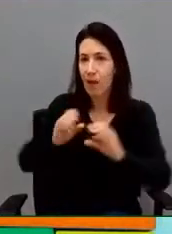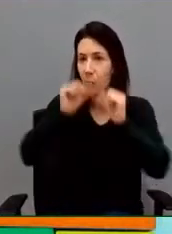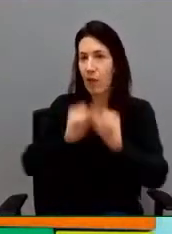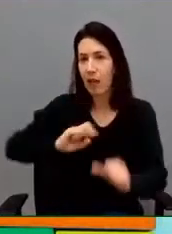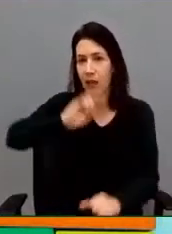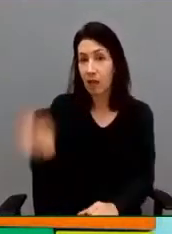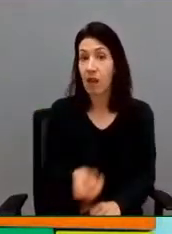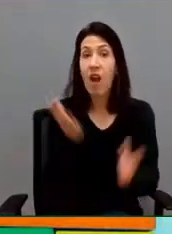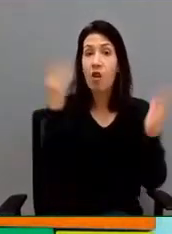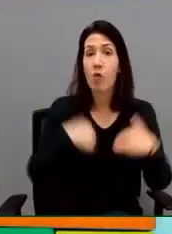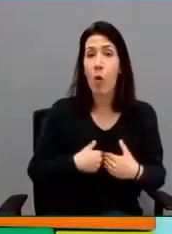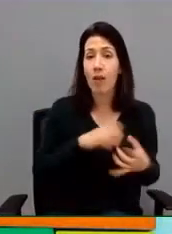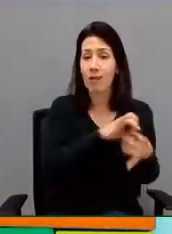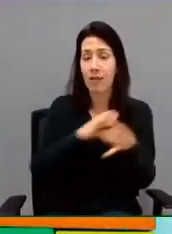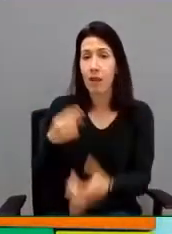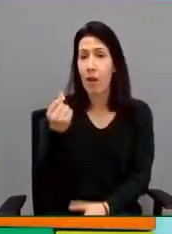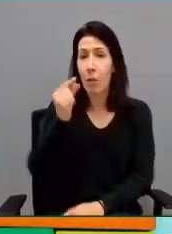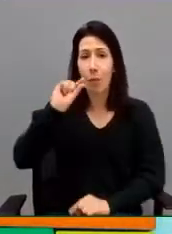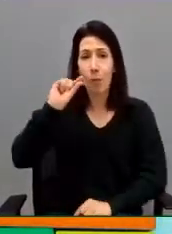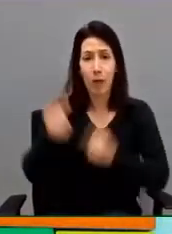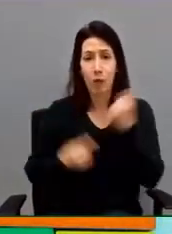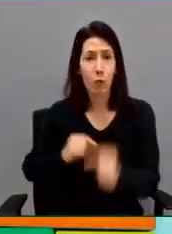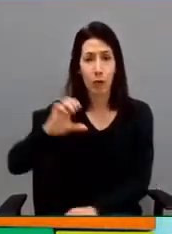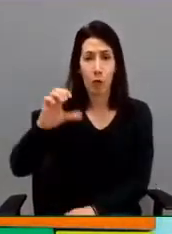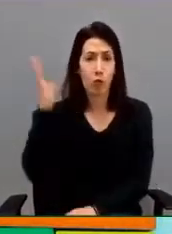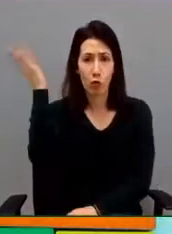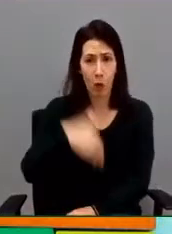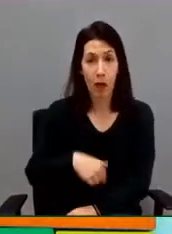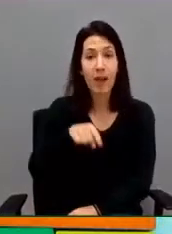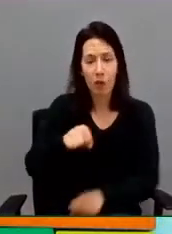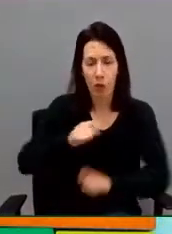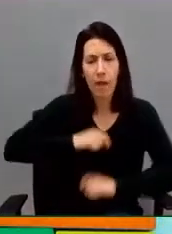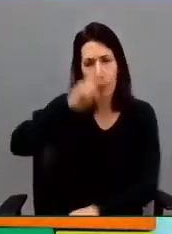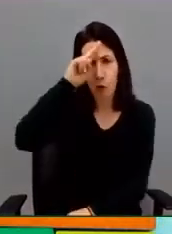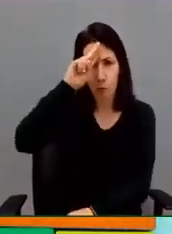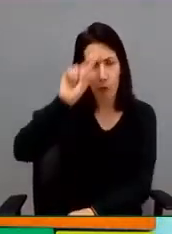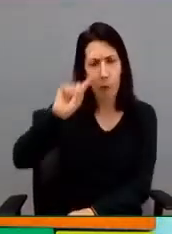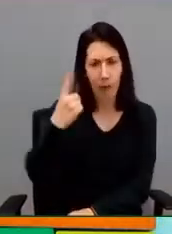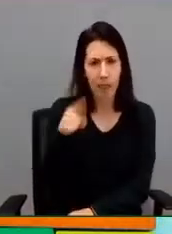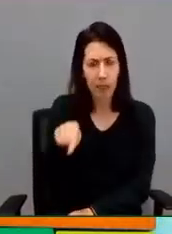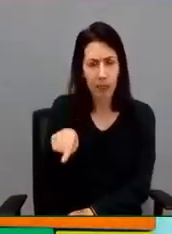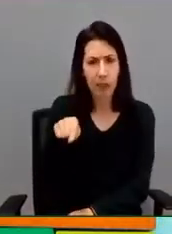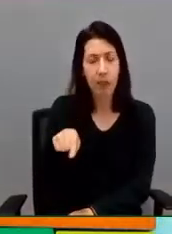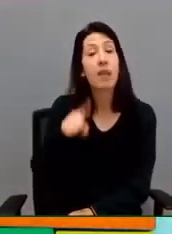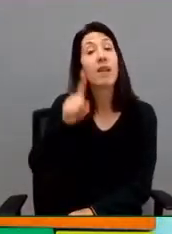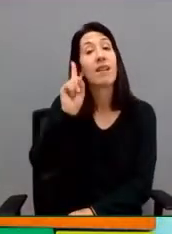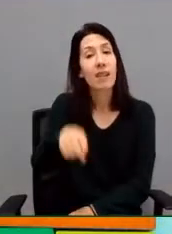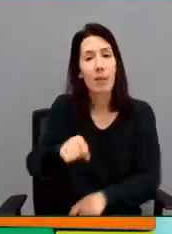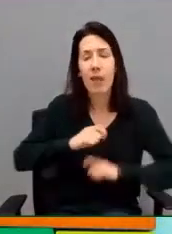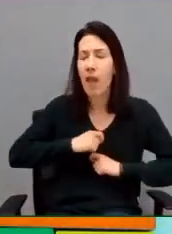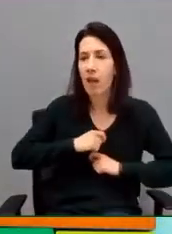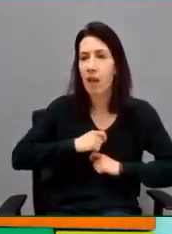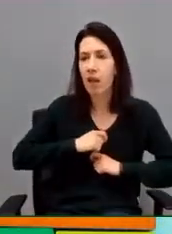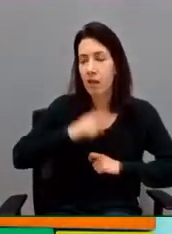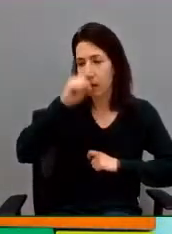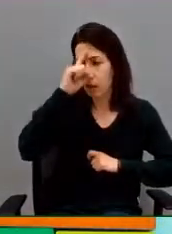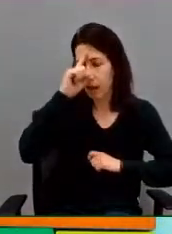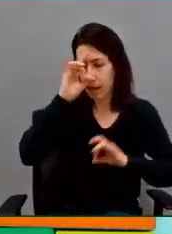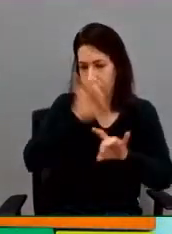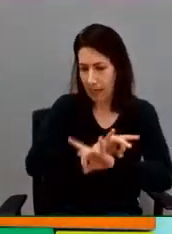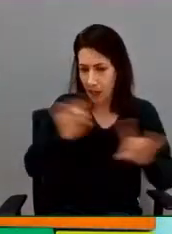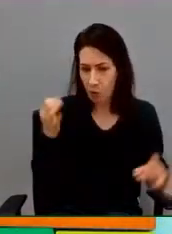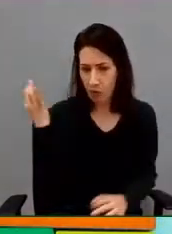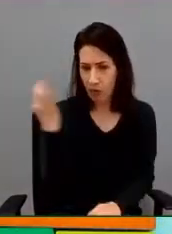reflejo presupuestario y eso es lo que más nos puede preocupar. Pero, por otro lado, también tenemos una absoluta certidumbre y es que,